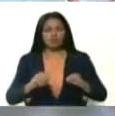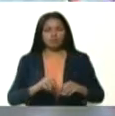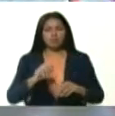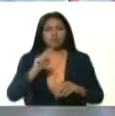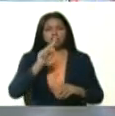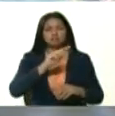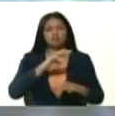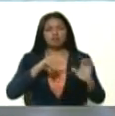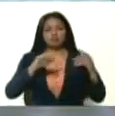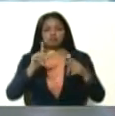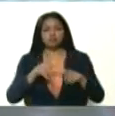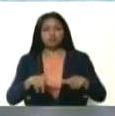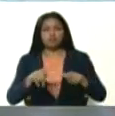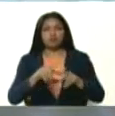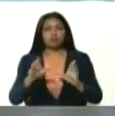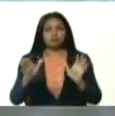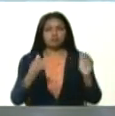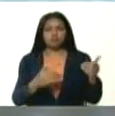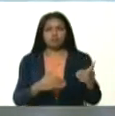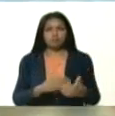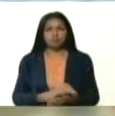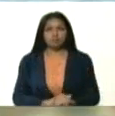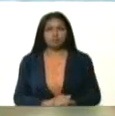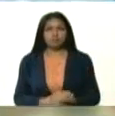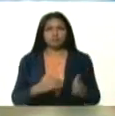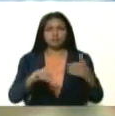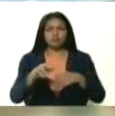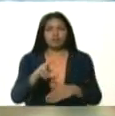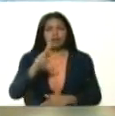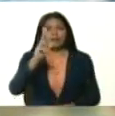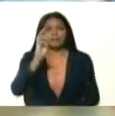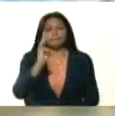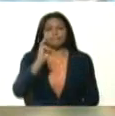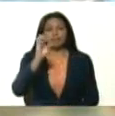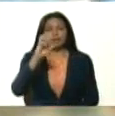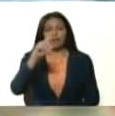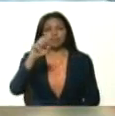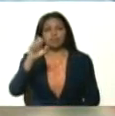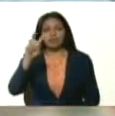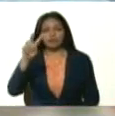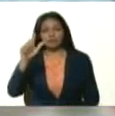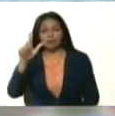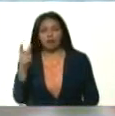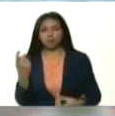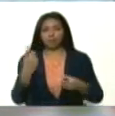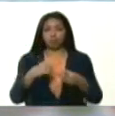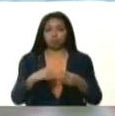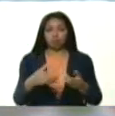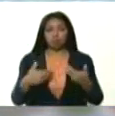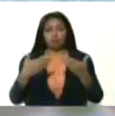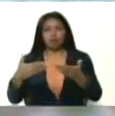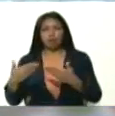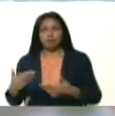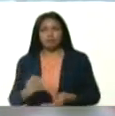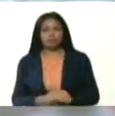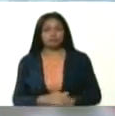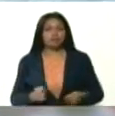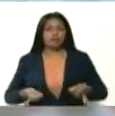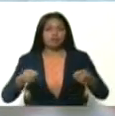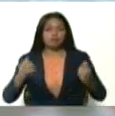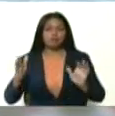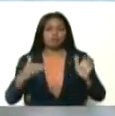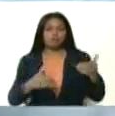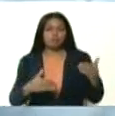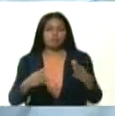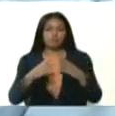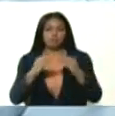establecimientos de mercal y 116 de federal que se suman a esta territorialización. En este sentido, bueno, para llevar a